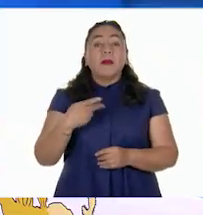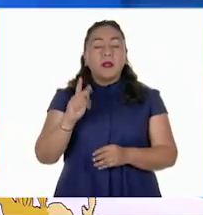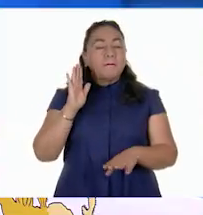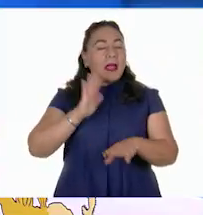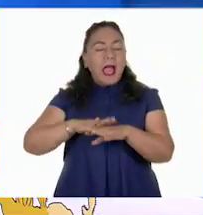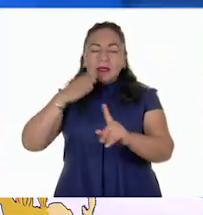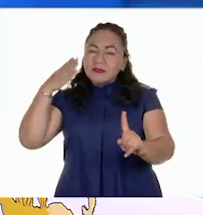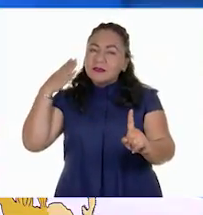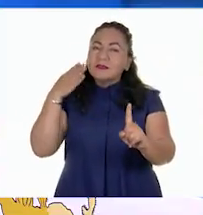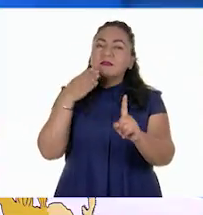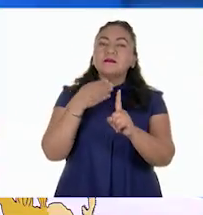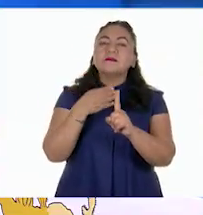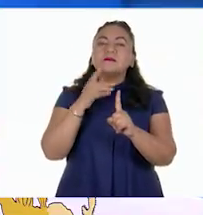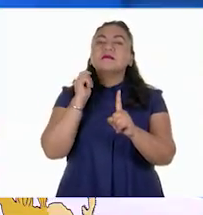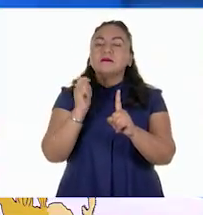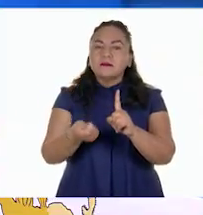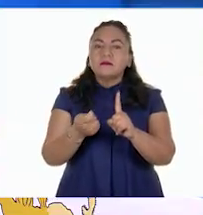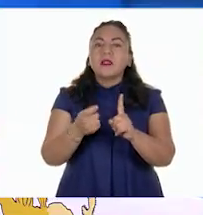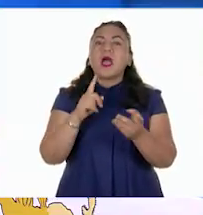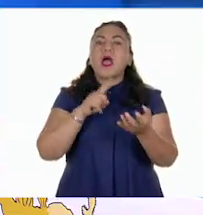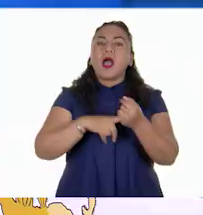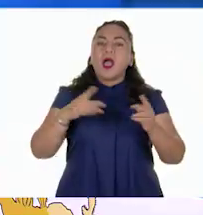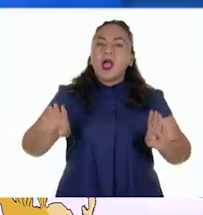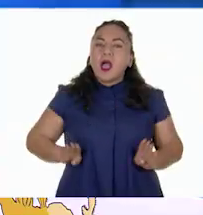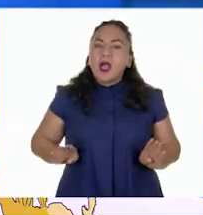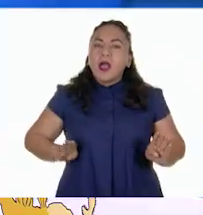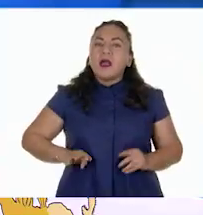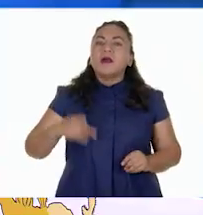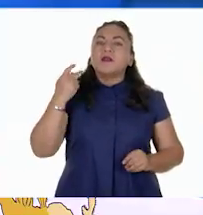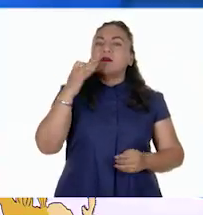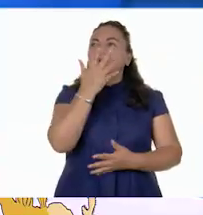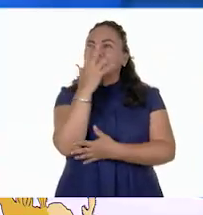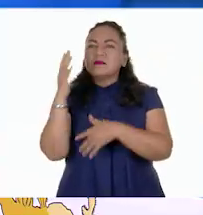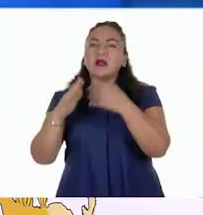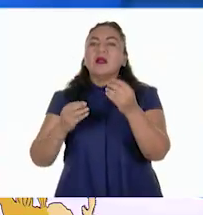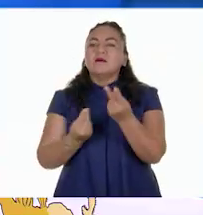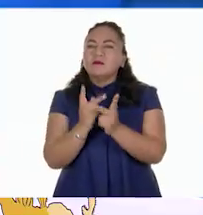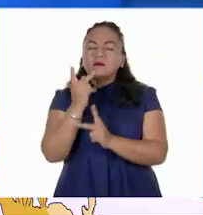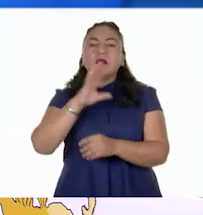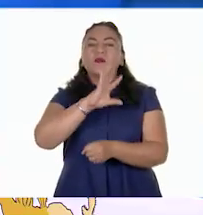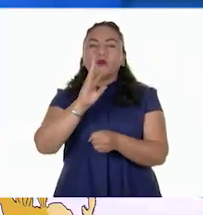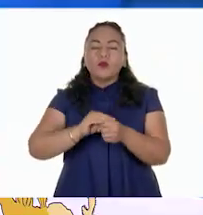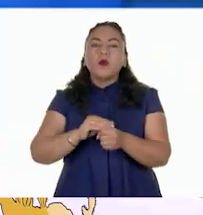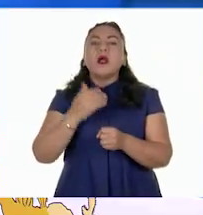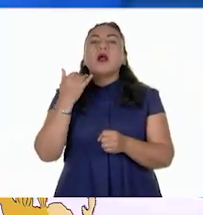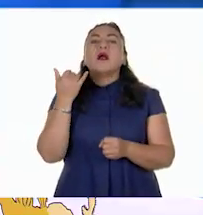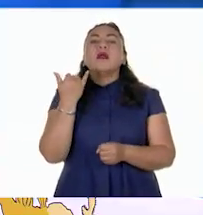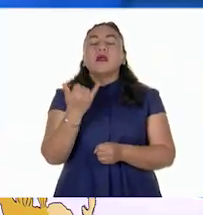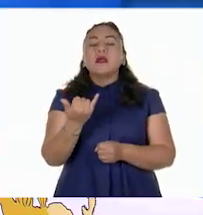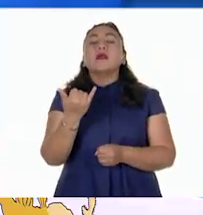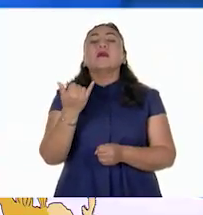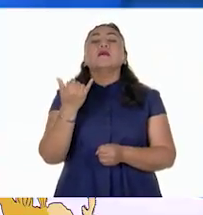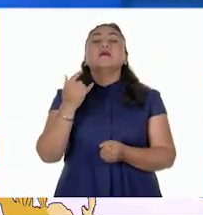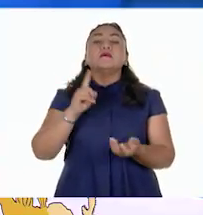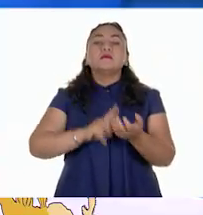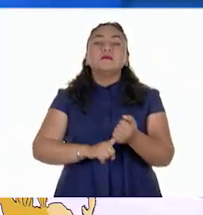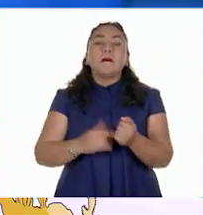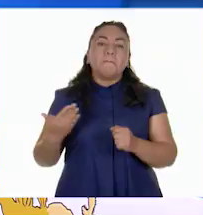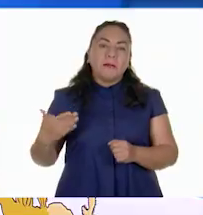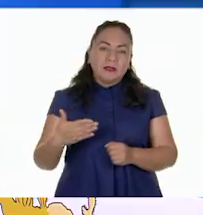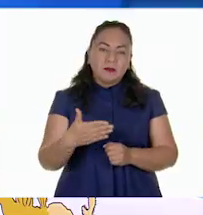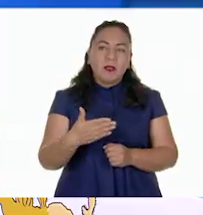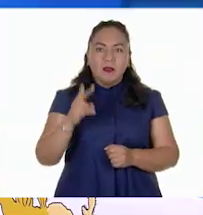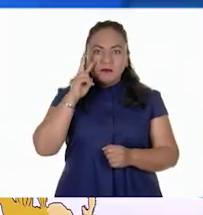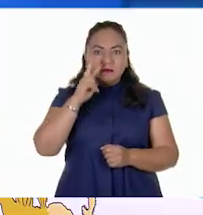centraremos en las forestales y pesqueras. Como hemos visto, la disponibilidad de recursos naturales,